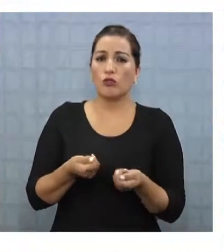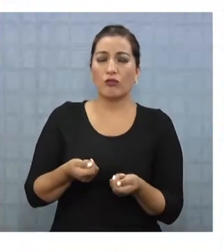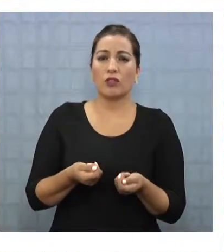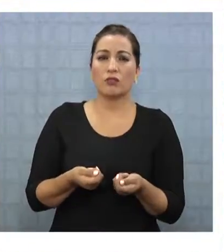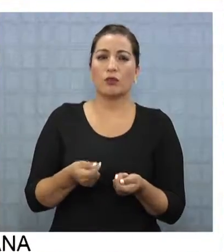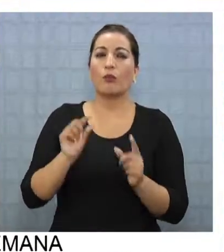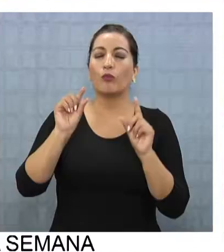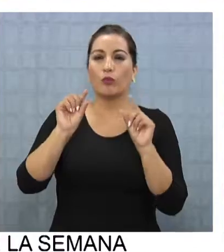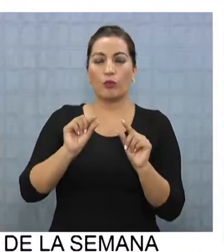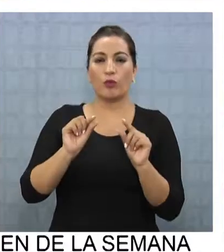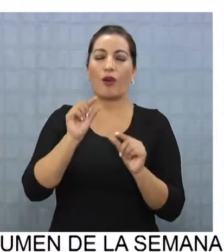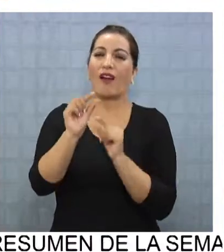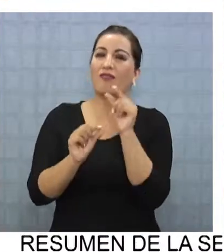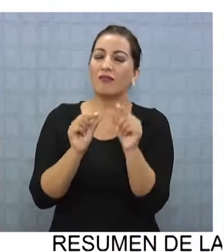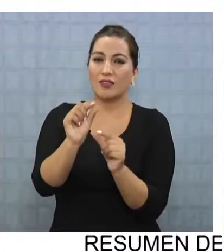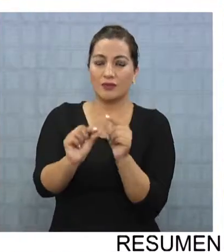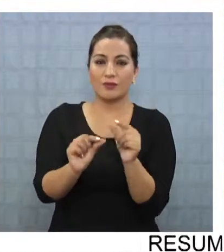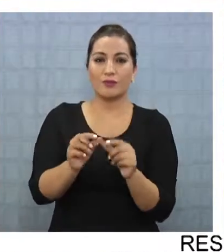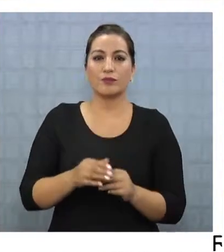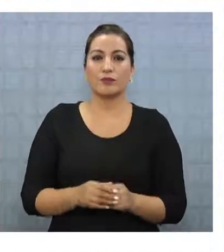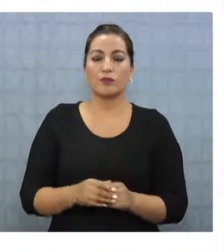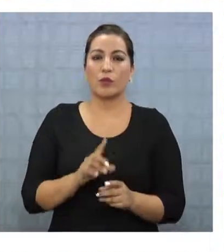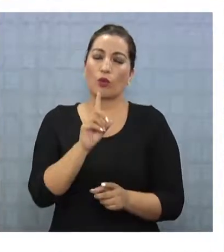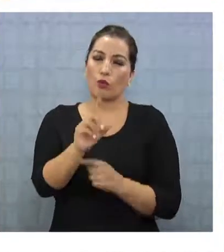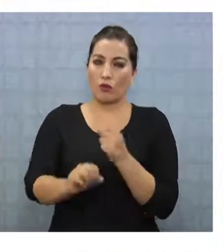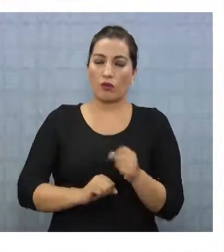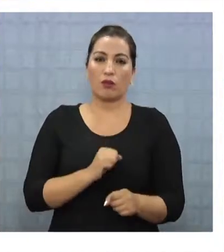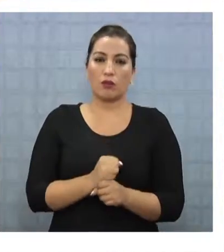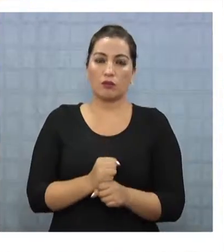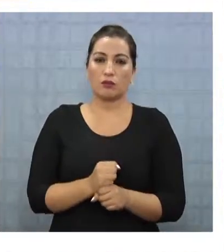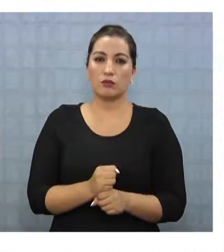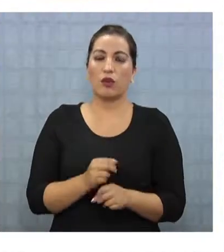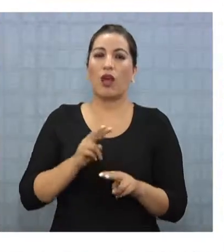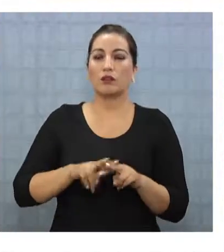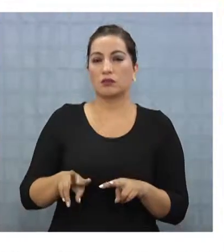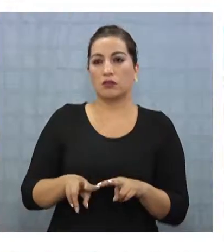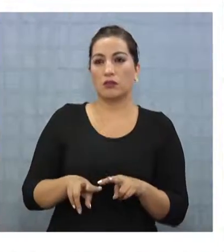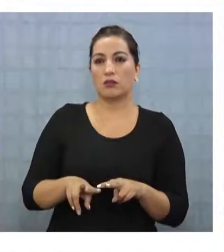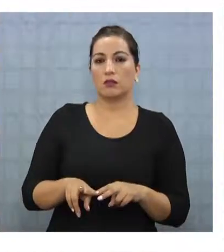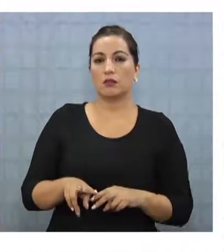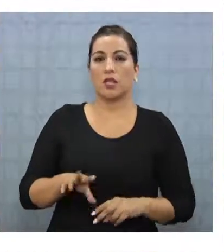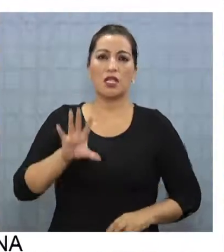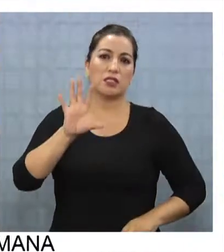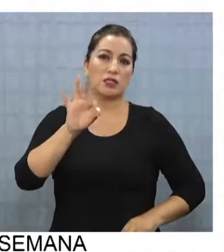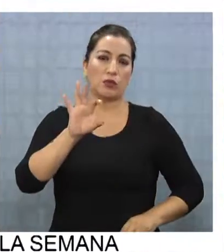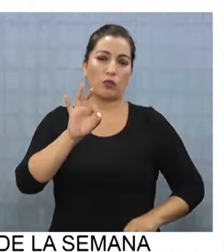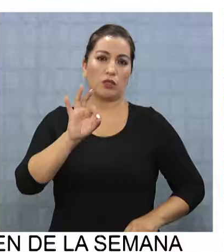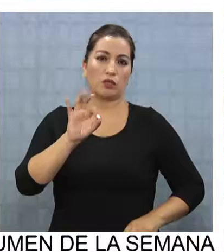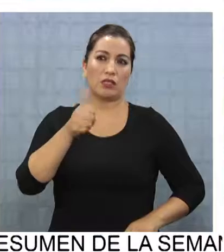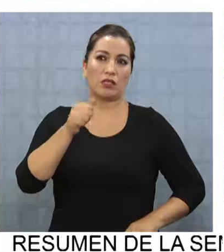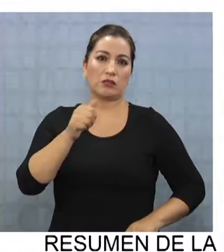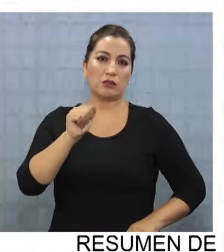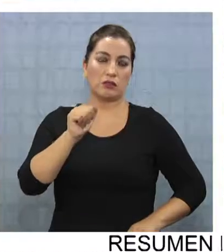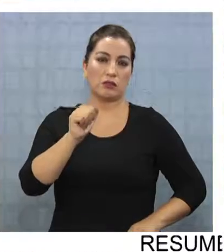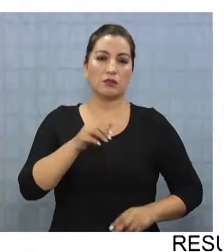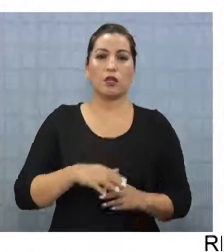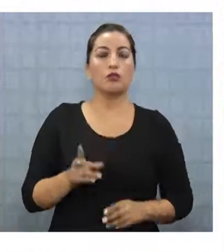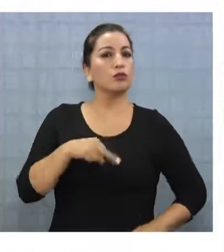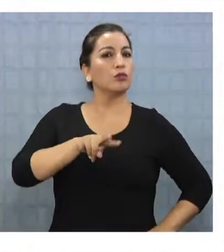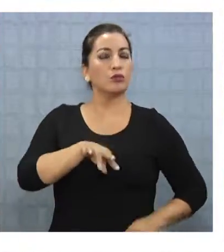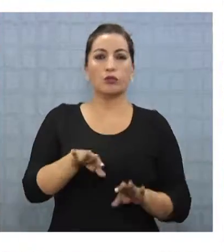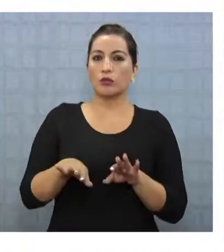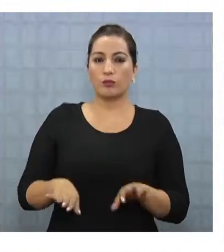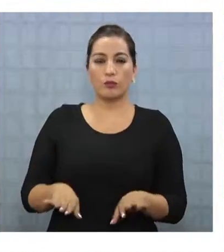nosotras es muy poco, se avanza con, en el año se podría hacer como 50, 60